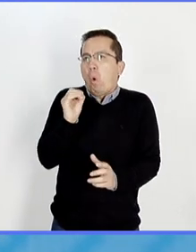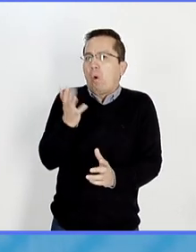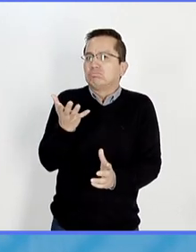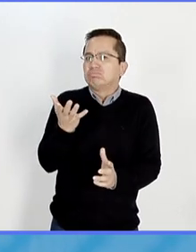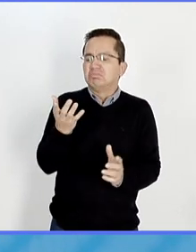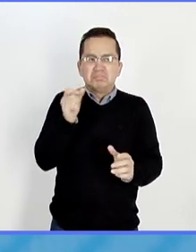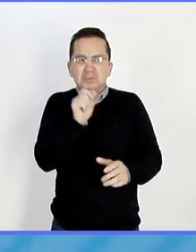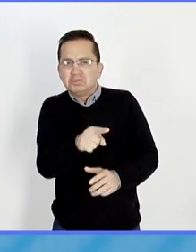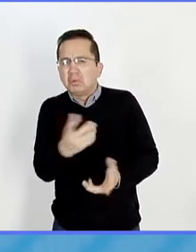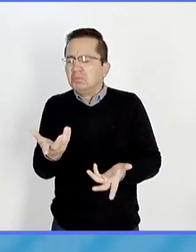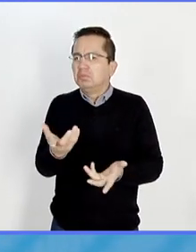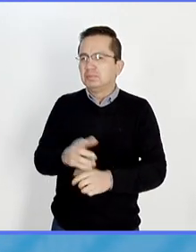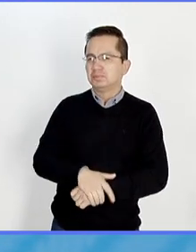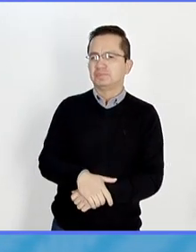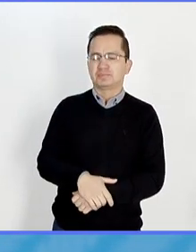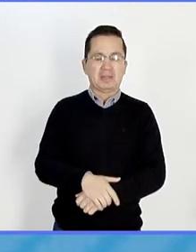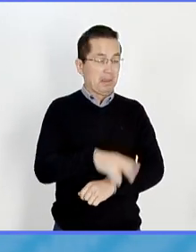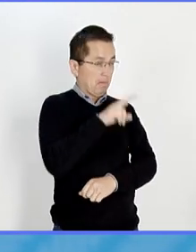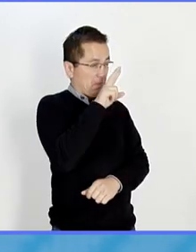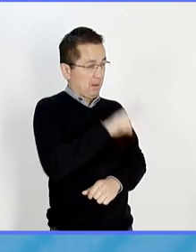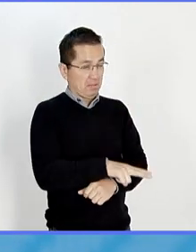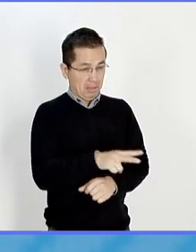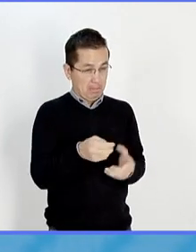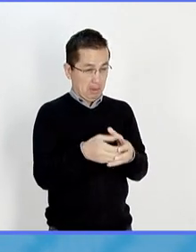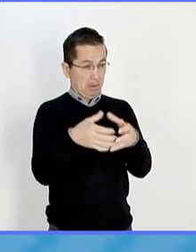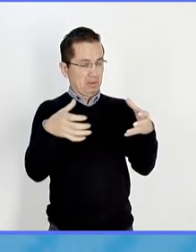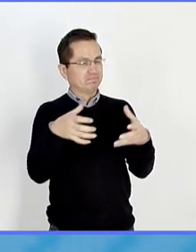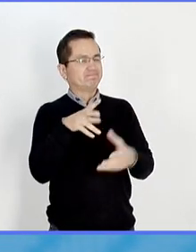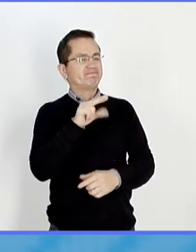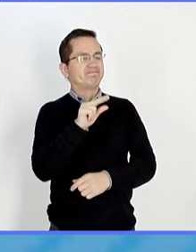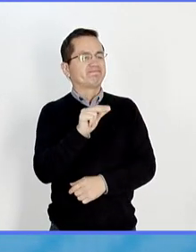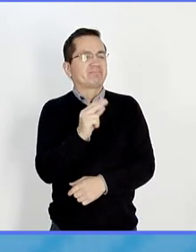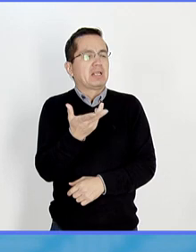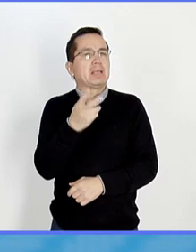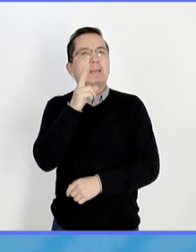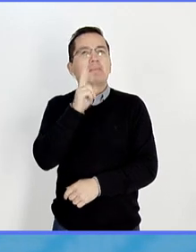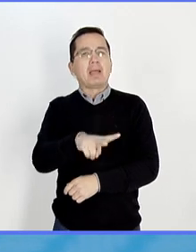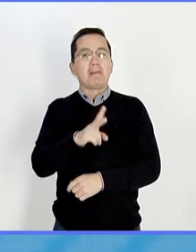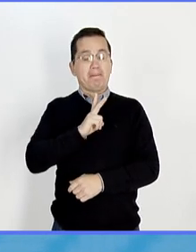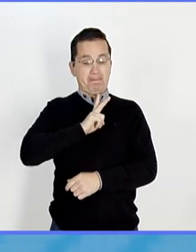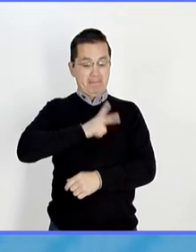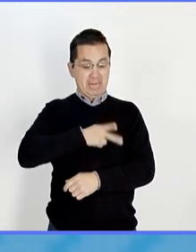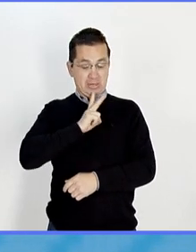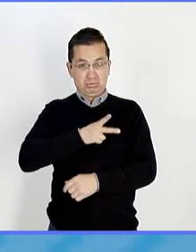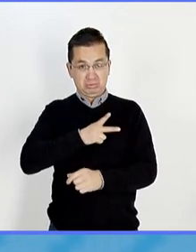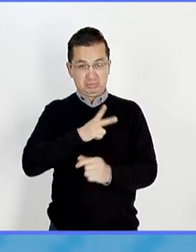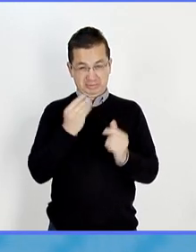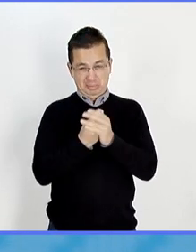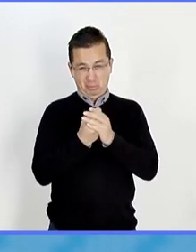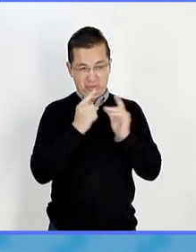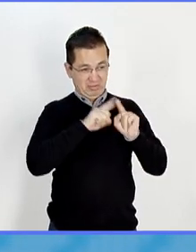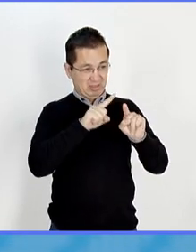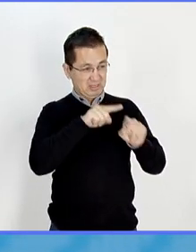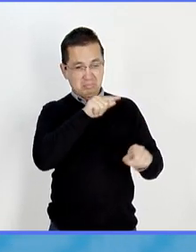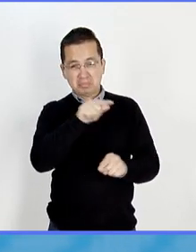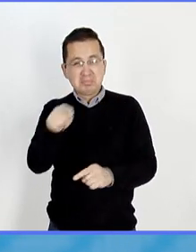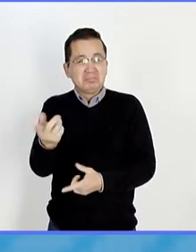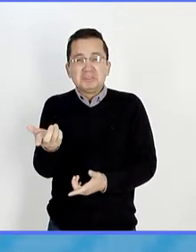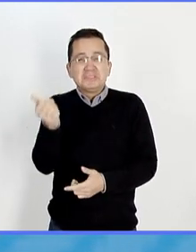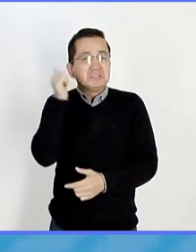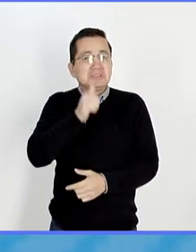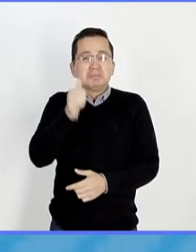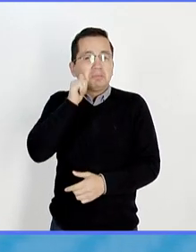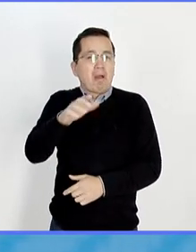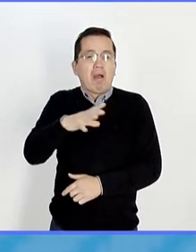Pues la realidad es que es una percepción de nosotros, porque los virus han estado siempre con nosotros. Los virus son tan antiguos como